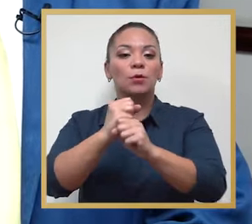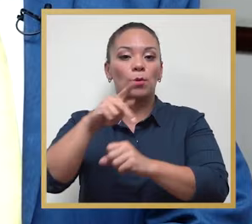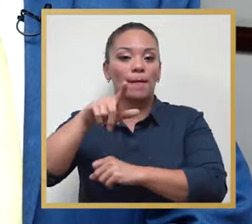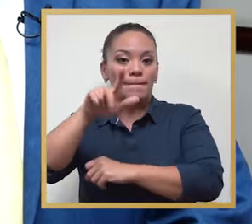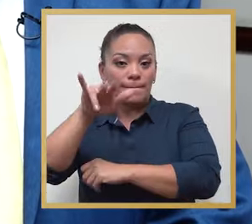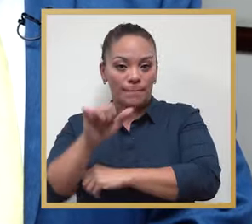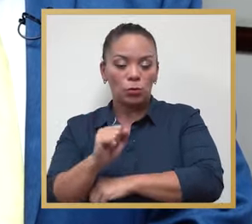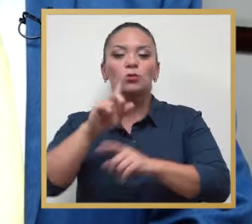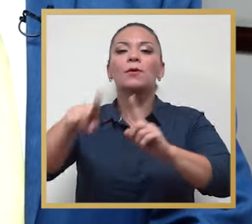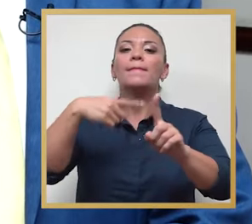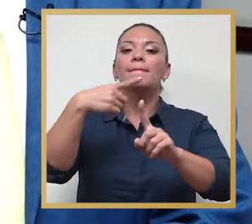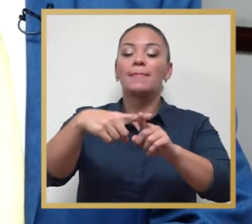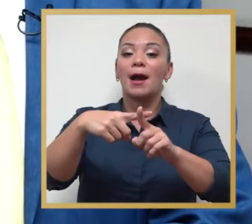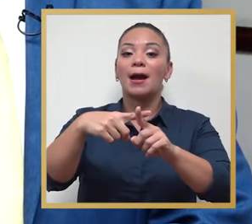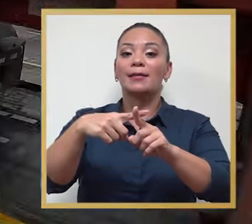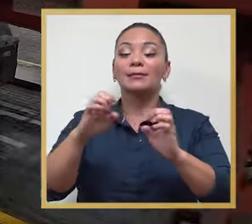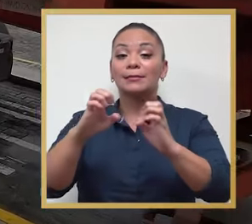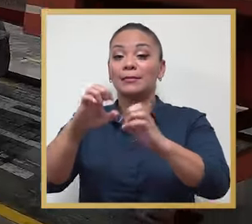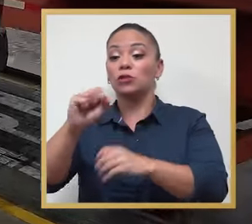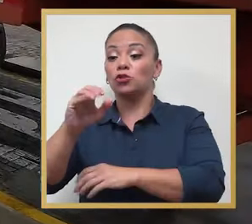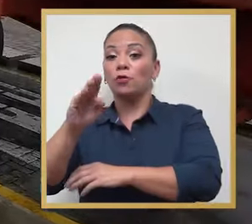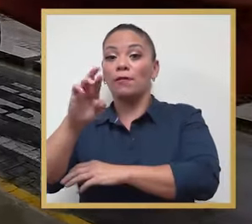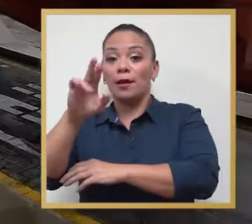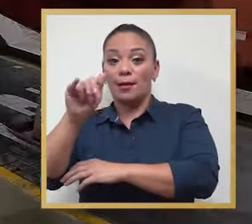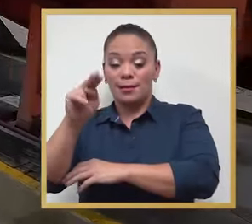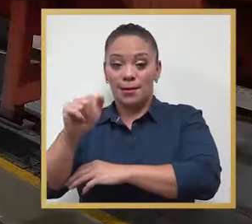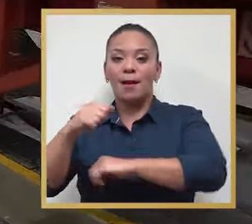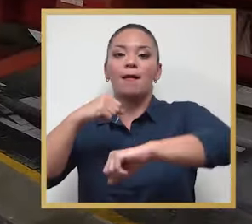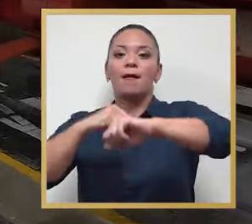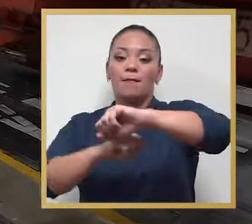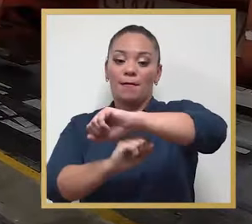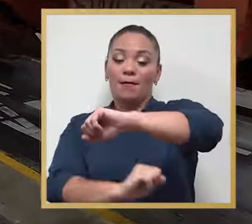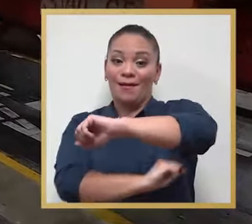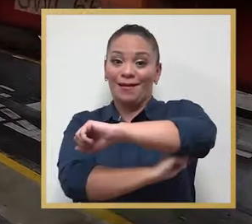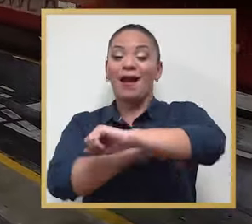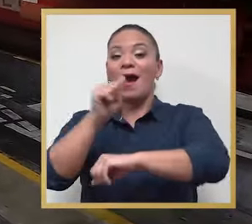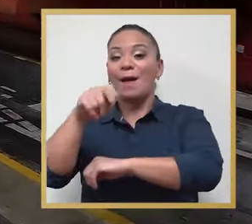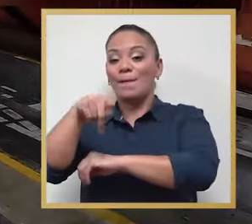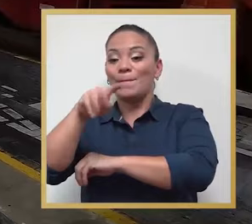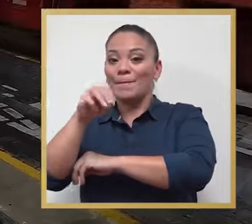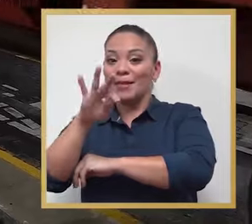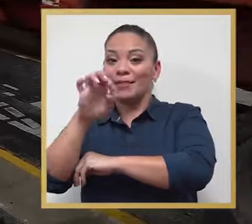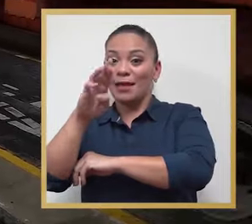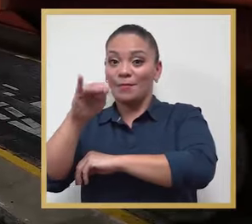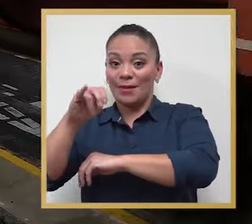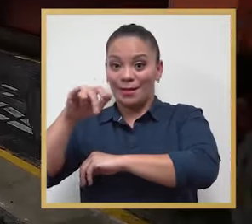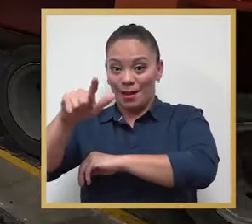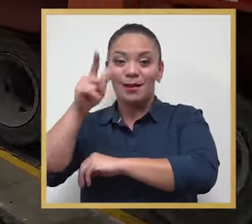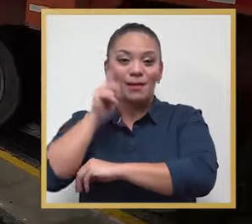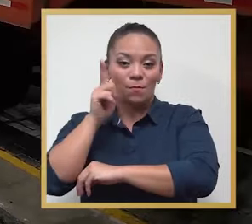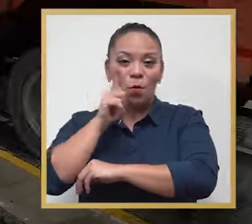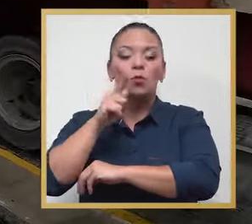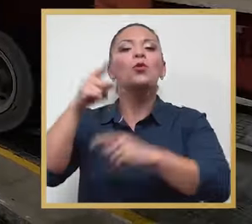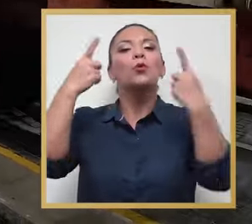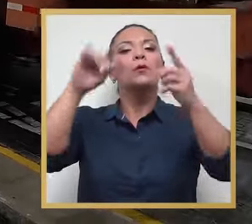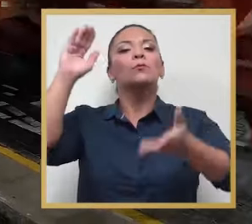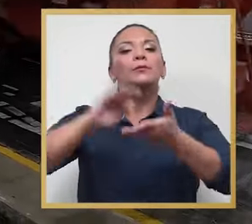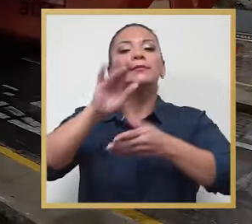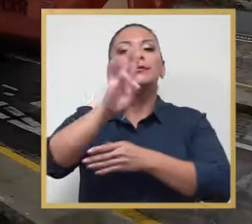componente Soberanía en el muelle de APM Terminals, hemos logrado una reducción de más del